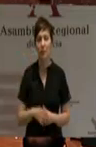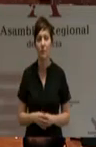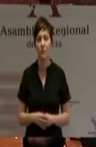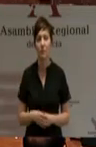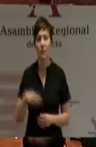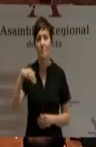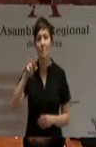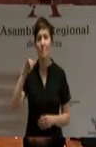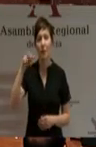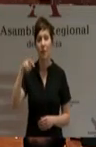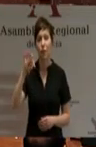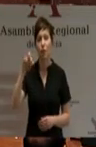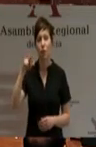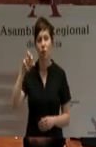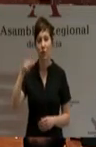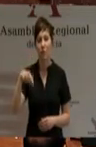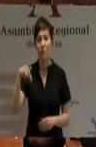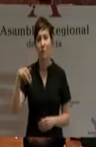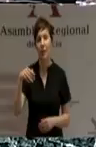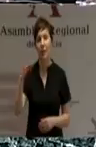Marín Torres María Teresa. Sí.